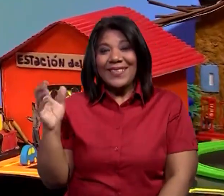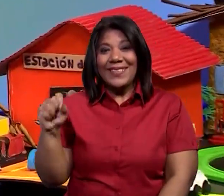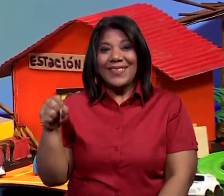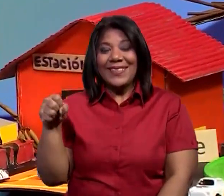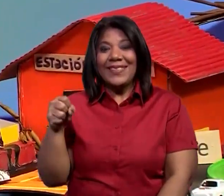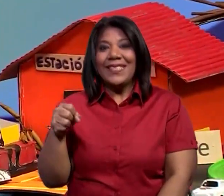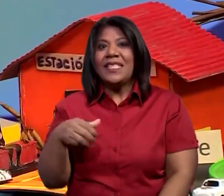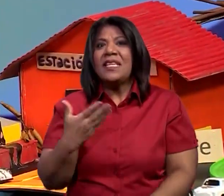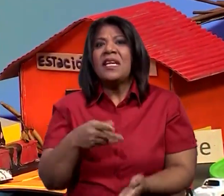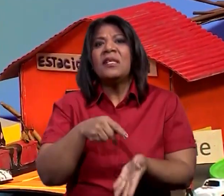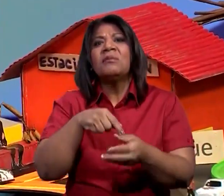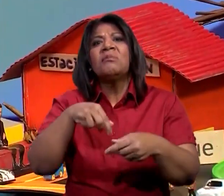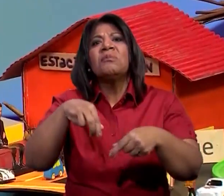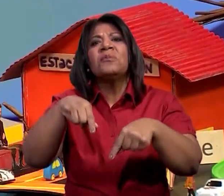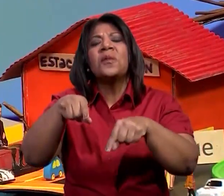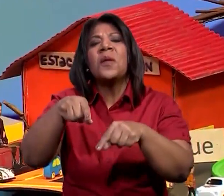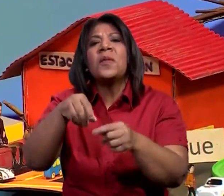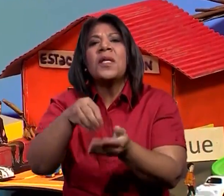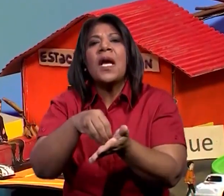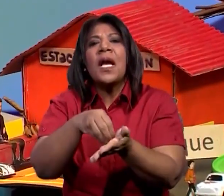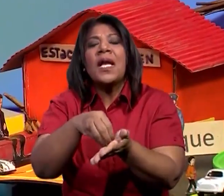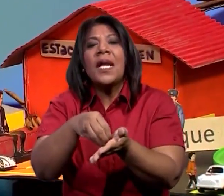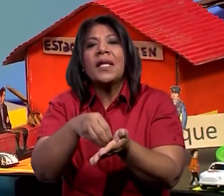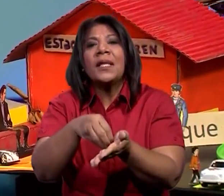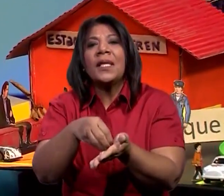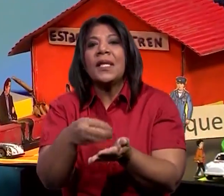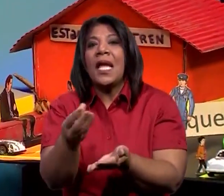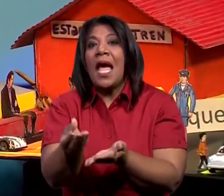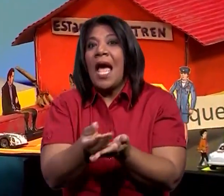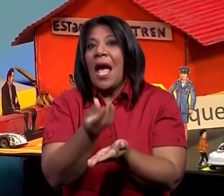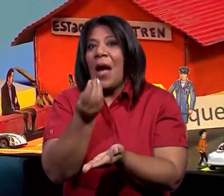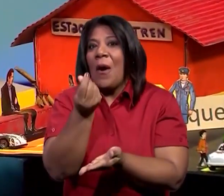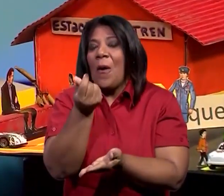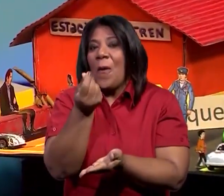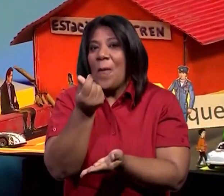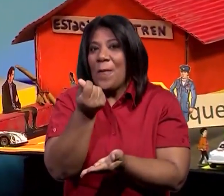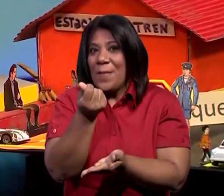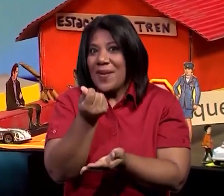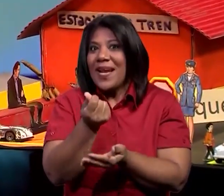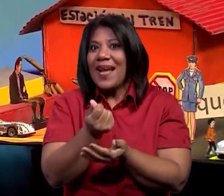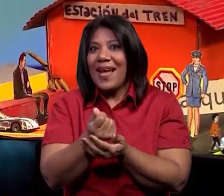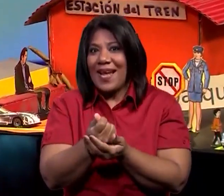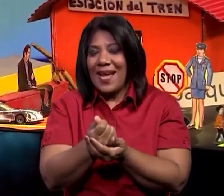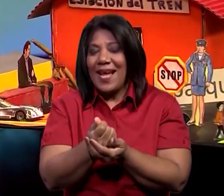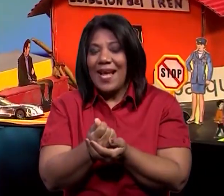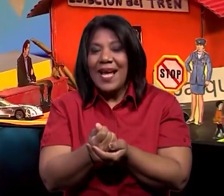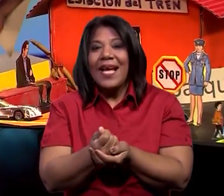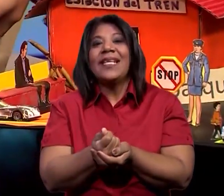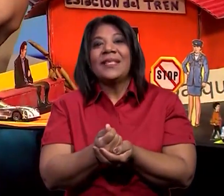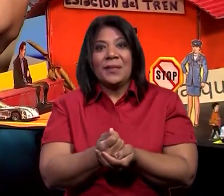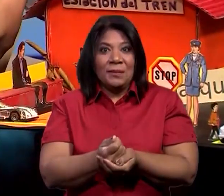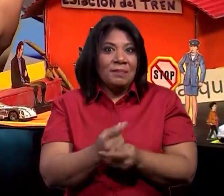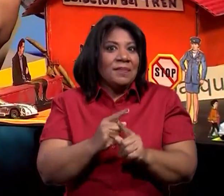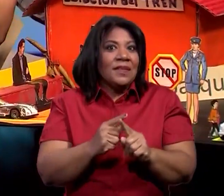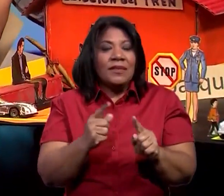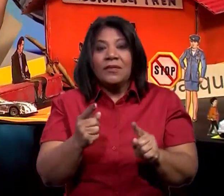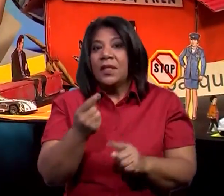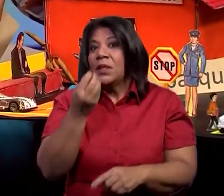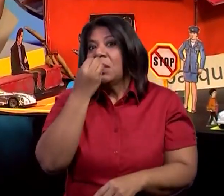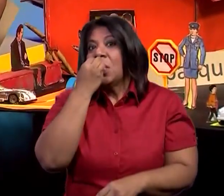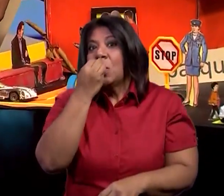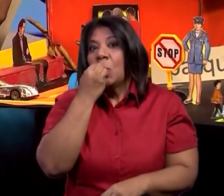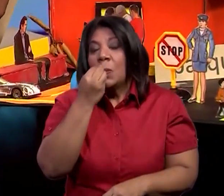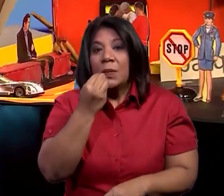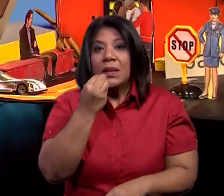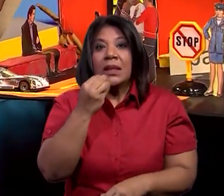en la tienda, qué nosotros vamos a hacer a la tienda. Vamos a comprar cada uno de los productos, mírenlos aquí,